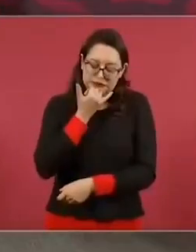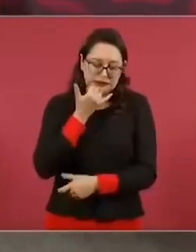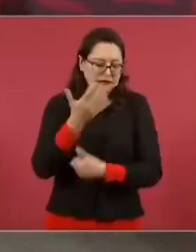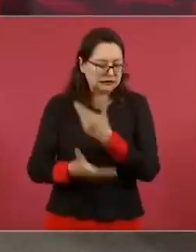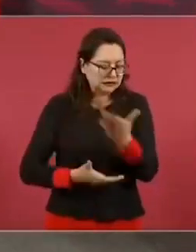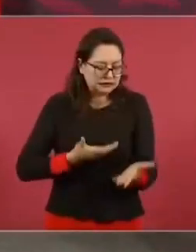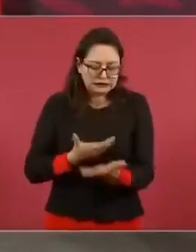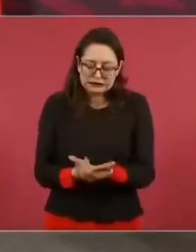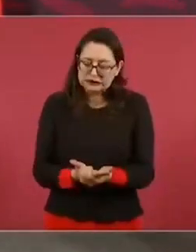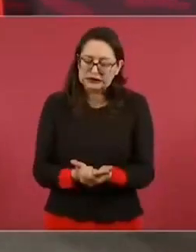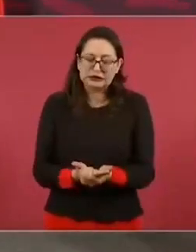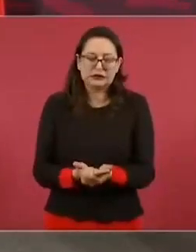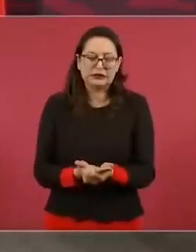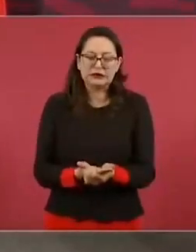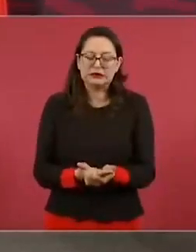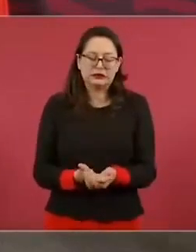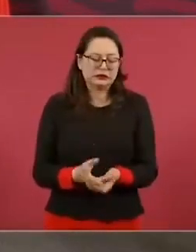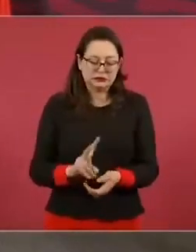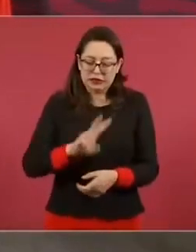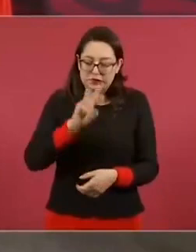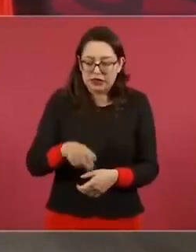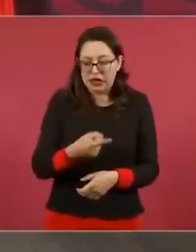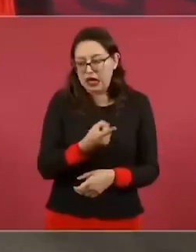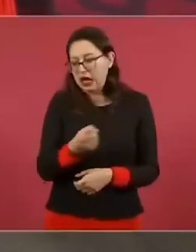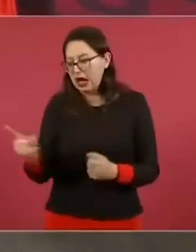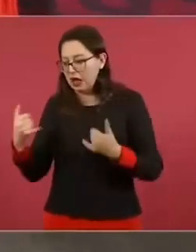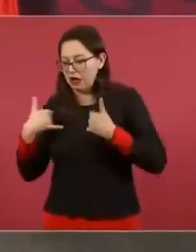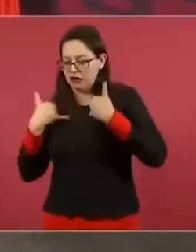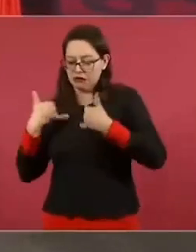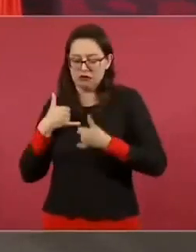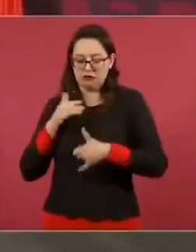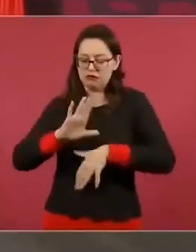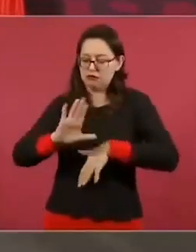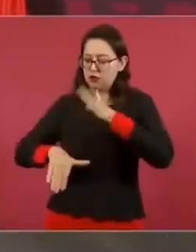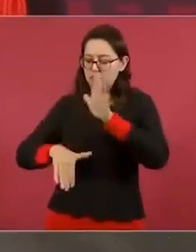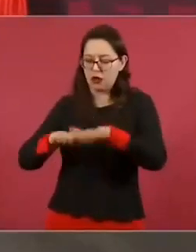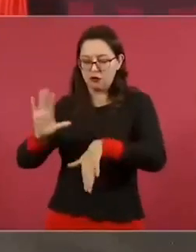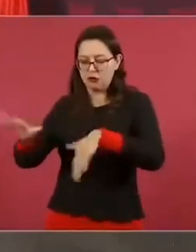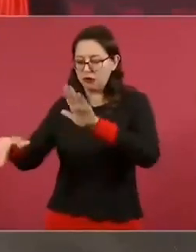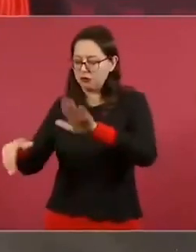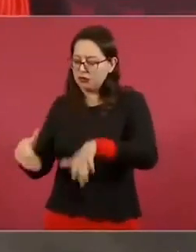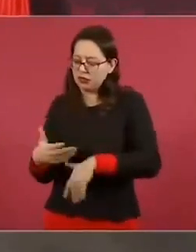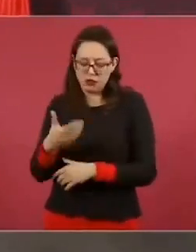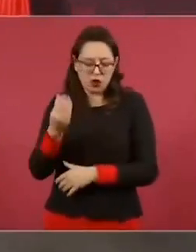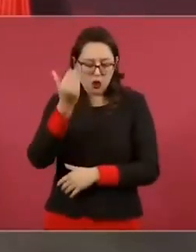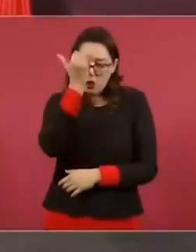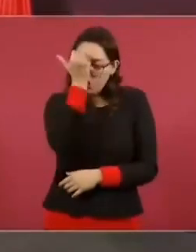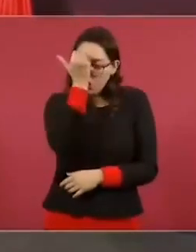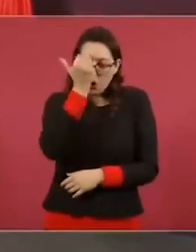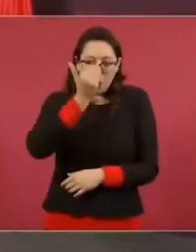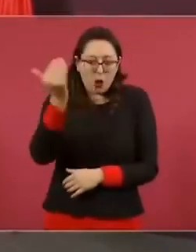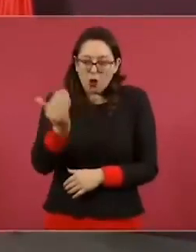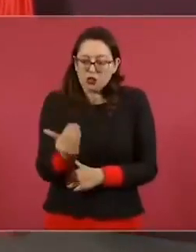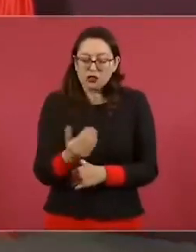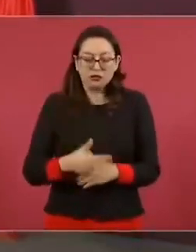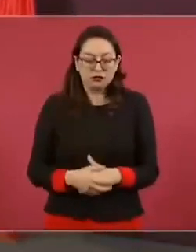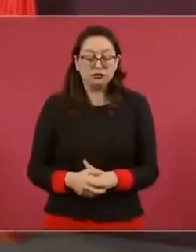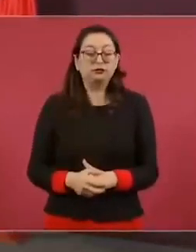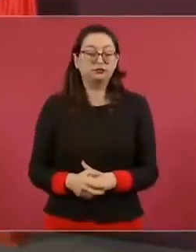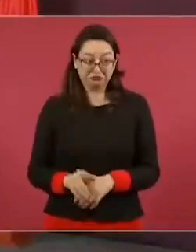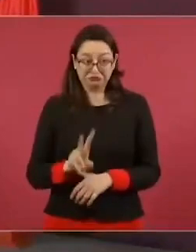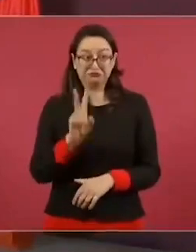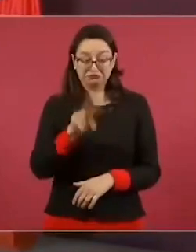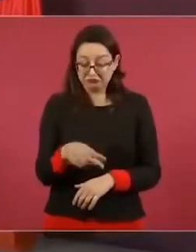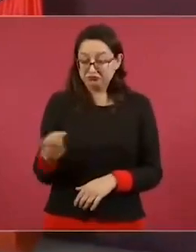pues es un crimen atroz, estaban en una posada